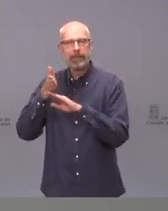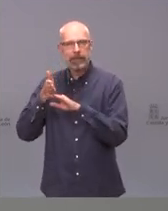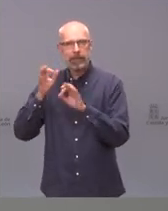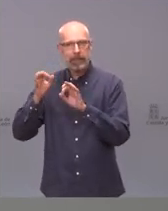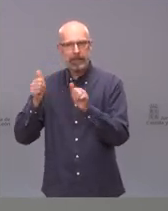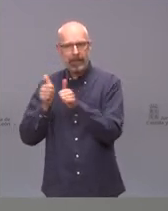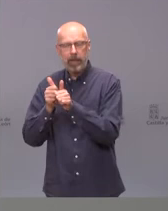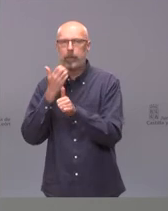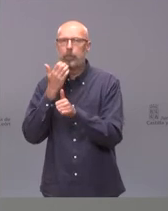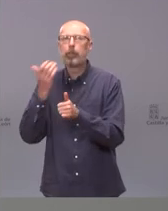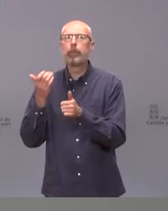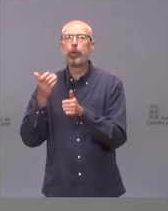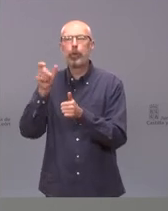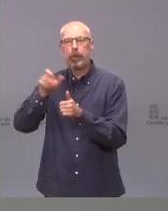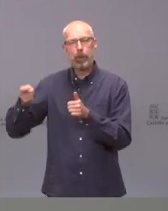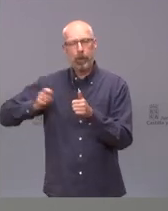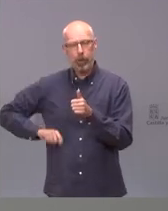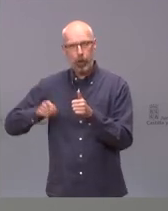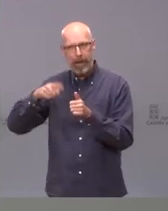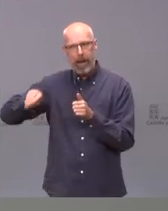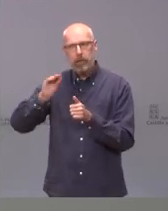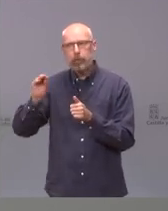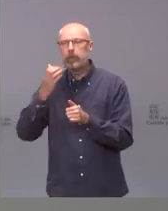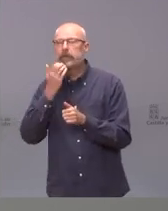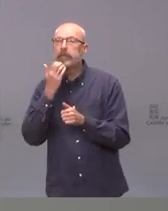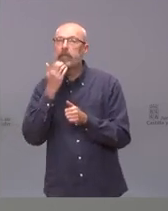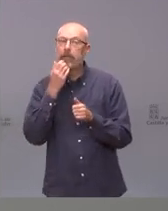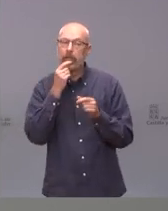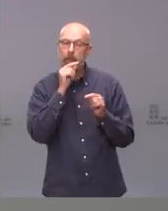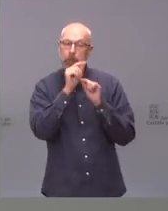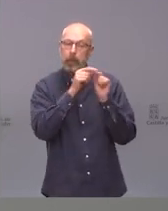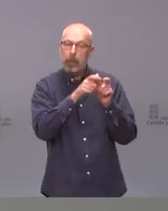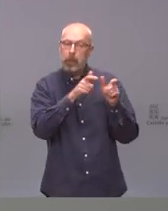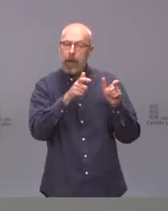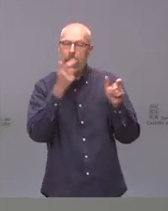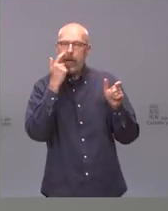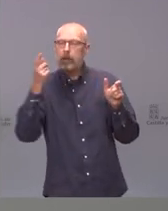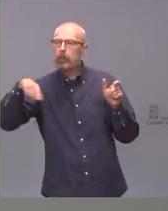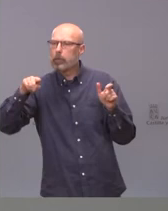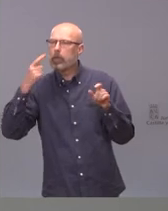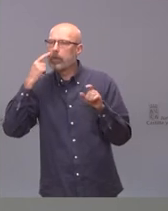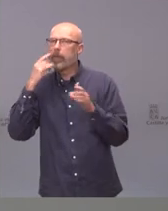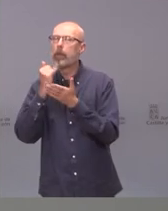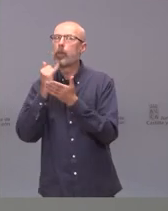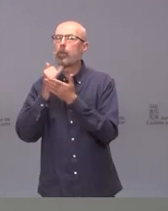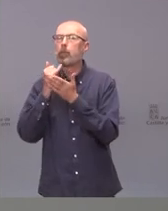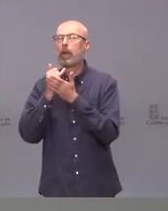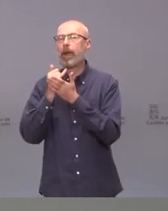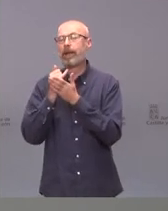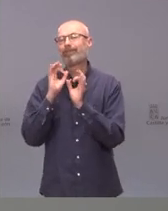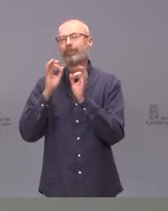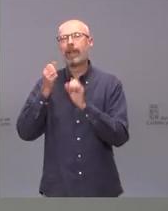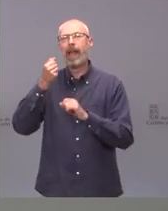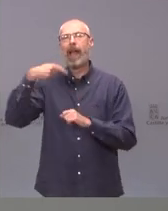cuando tenemos una subida de incidencia, que intensifiquen la realización de los antígenos de segunda generación en la